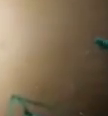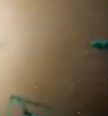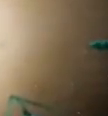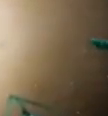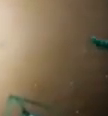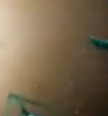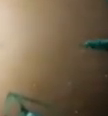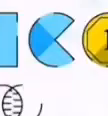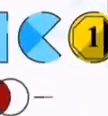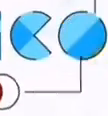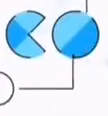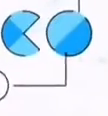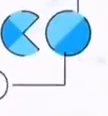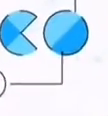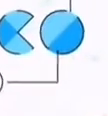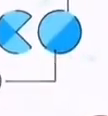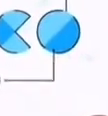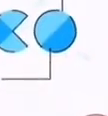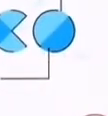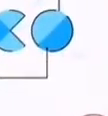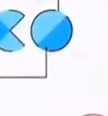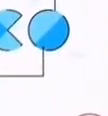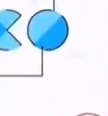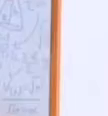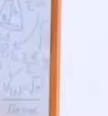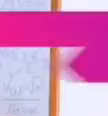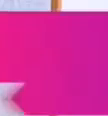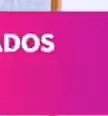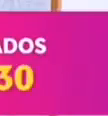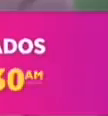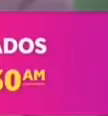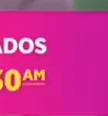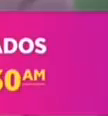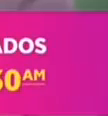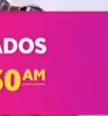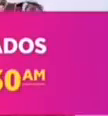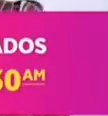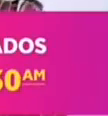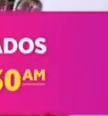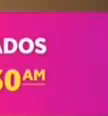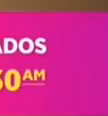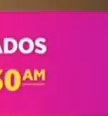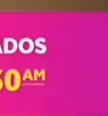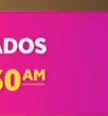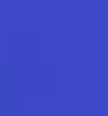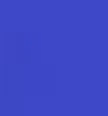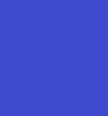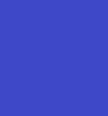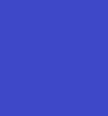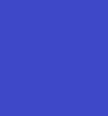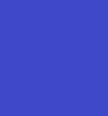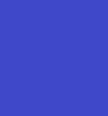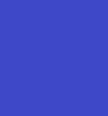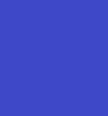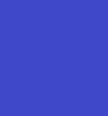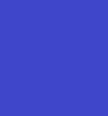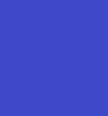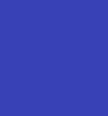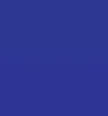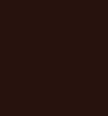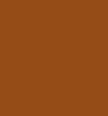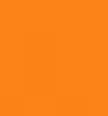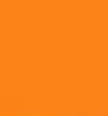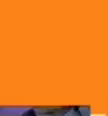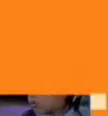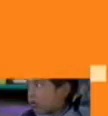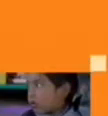hermana y sus libros y Mundo Matemático. Sábados once y media de la mañana por TV Perú.